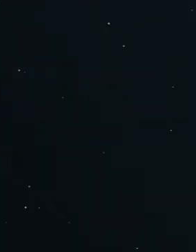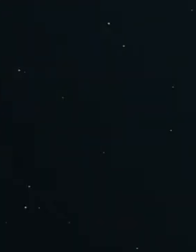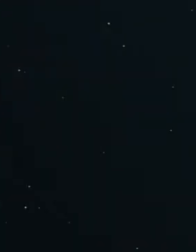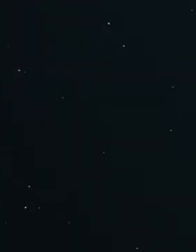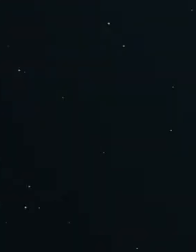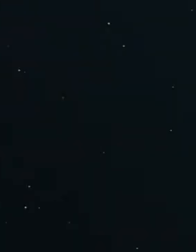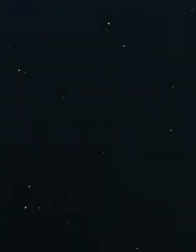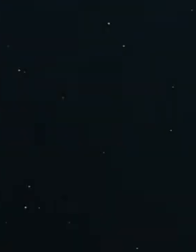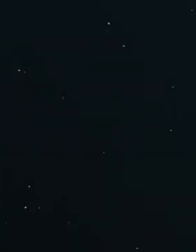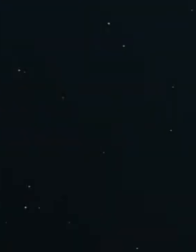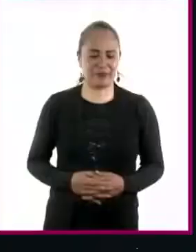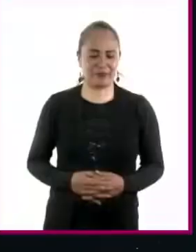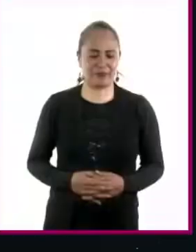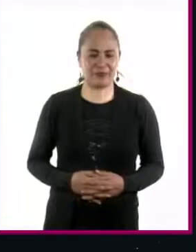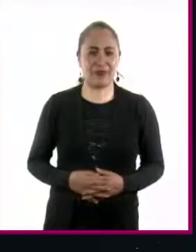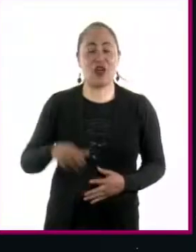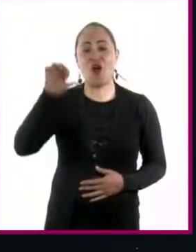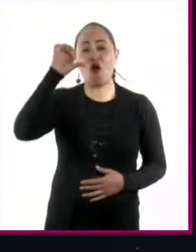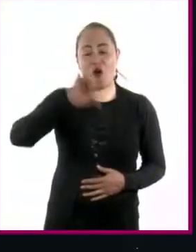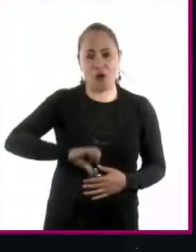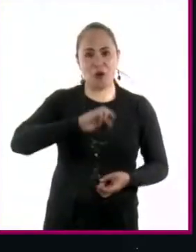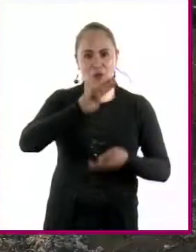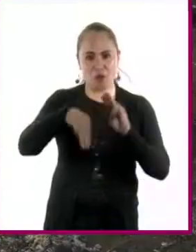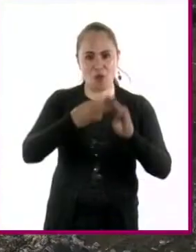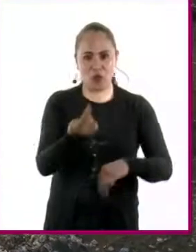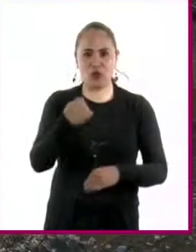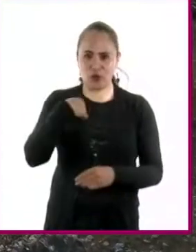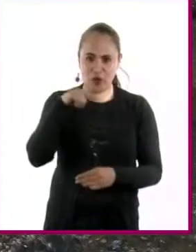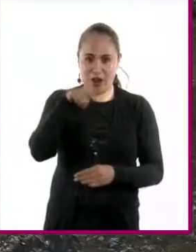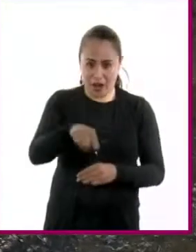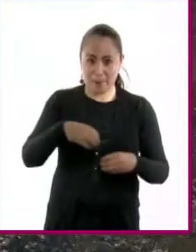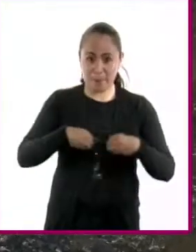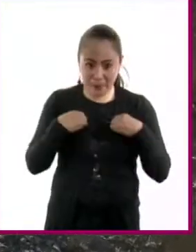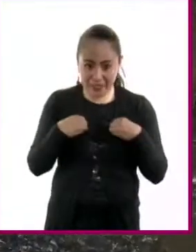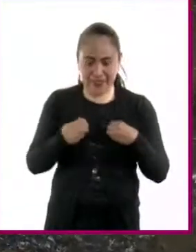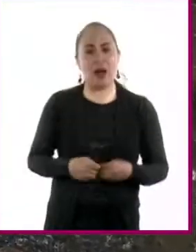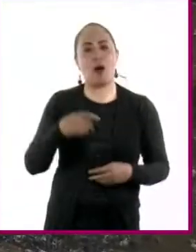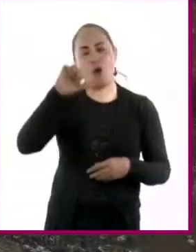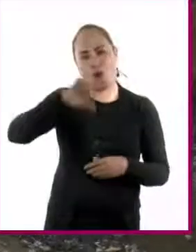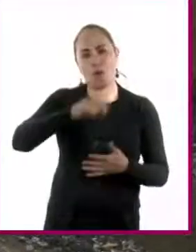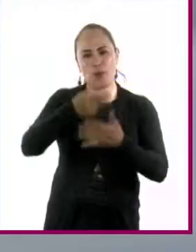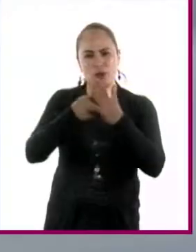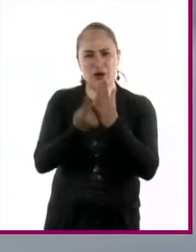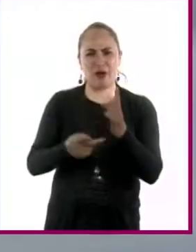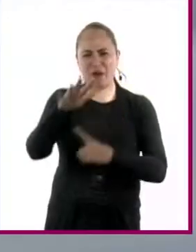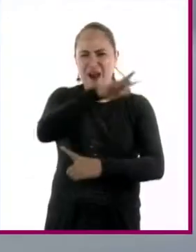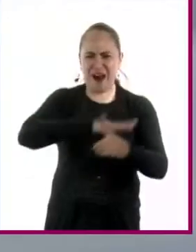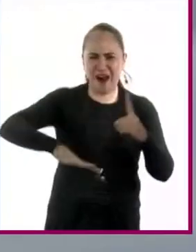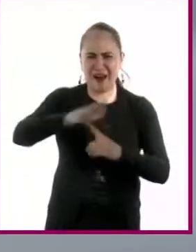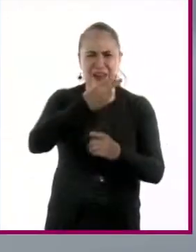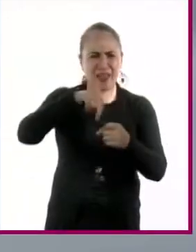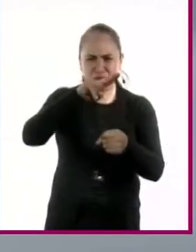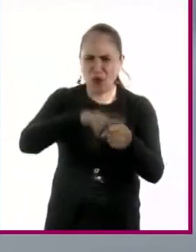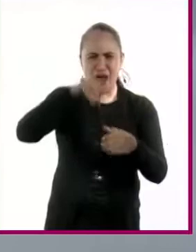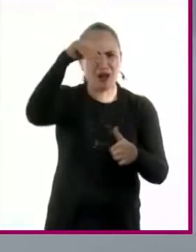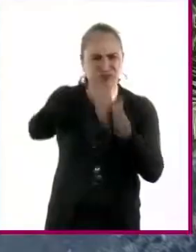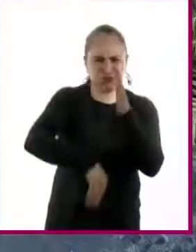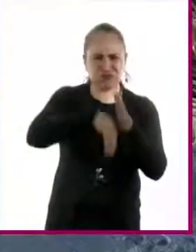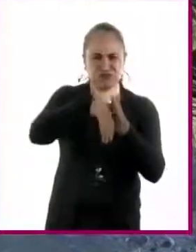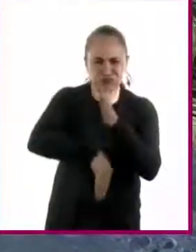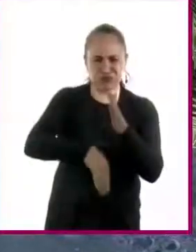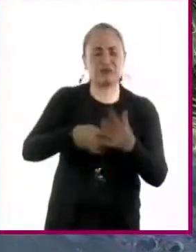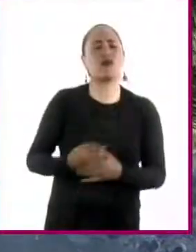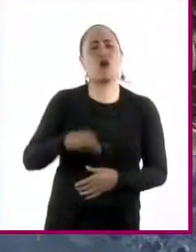Hoy, en una edición más de Mi Toque Este Mundo, les presentaremos un programa sobre daño ambiental. En nuestra investigación especial,